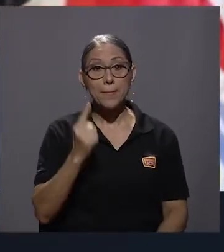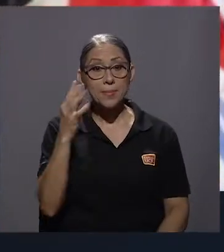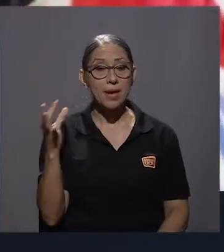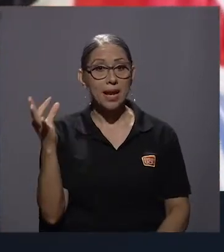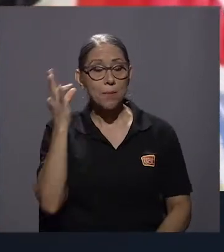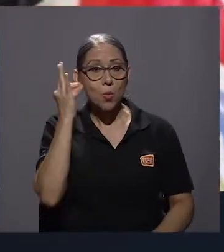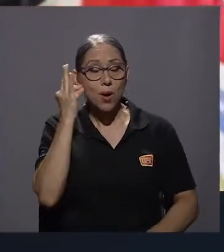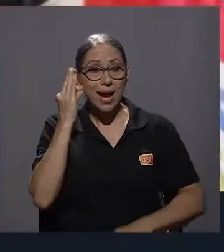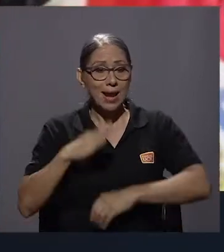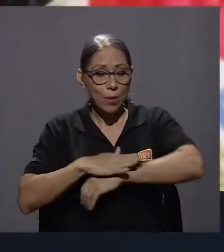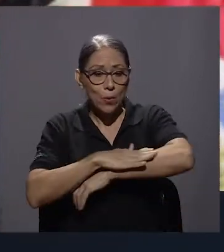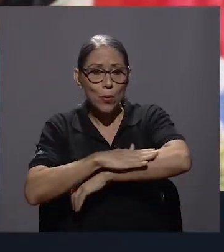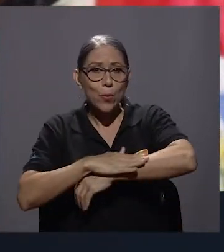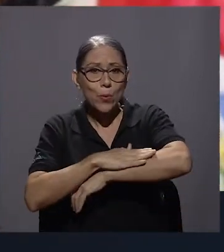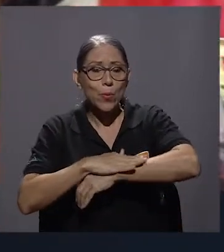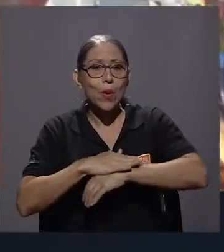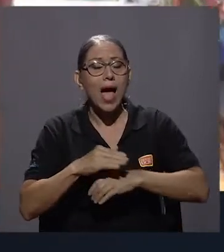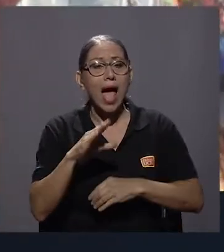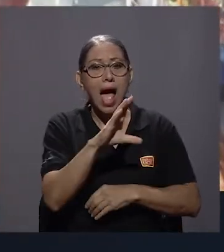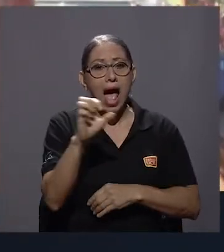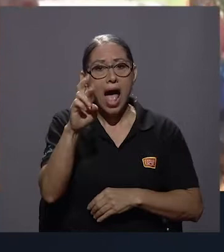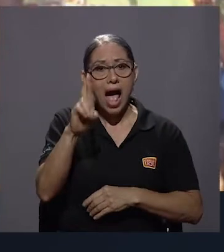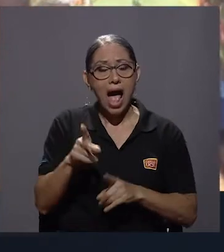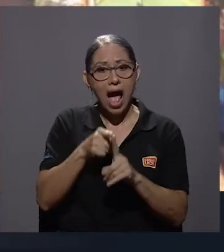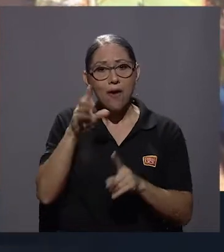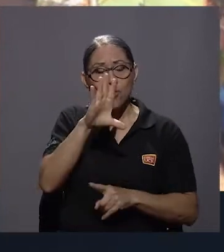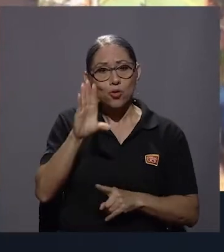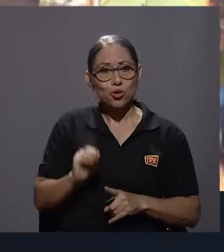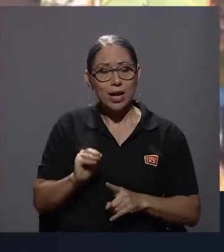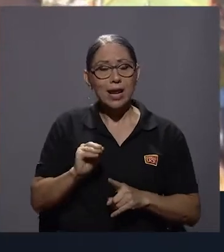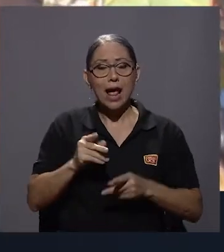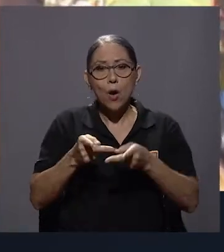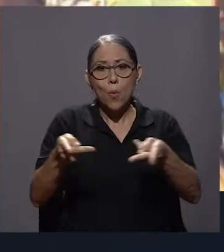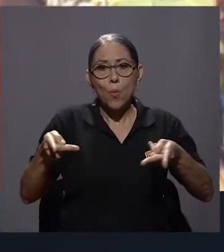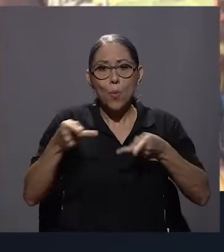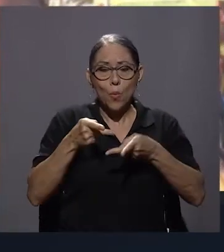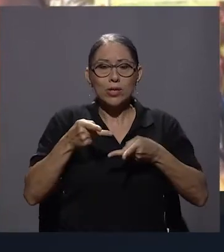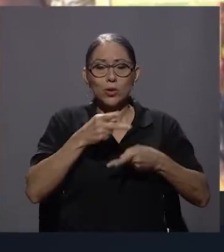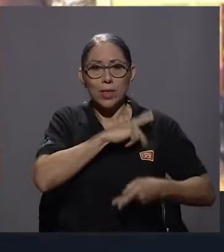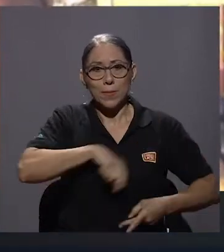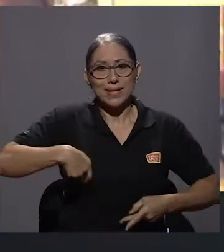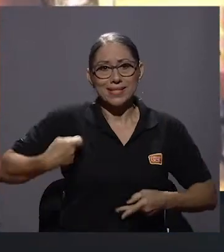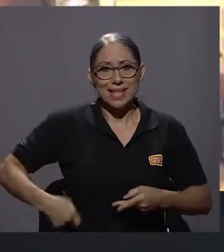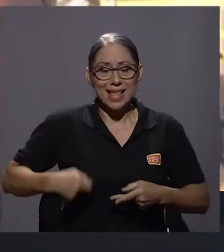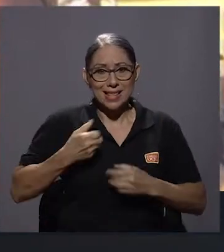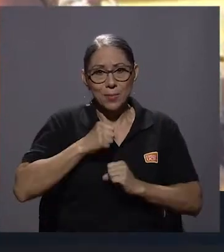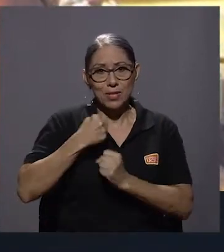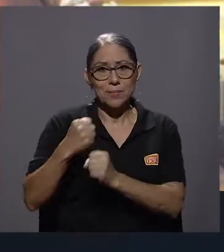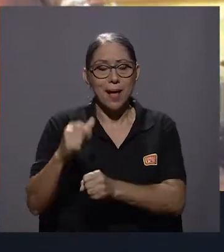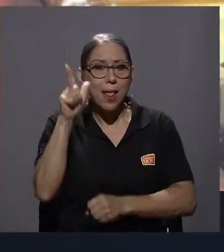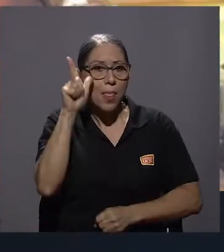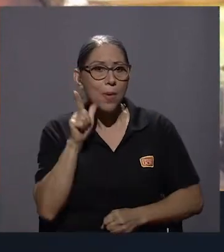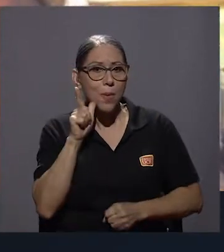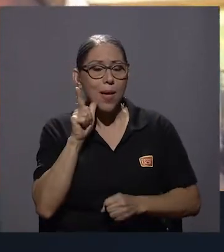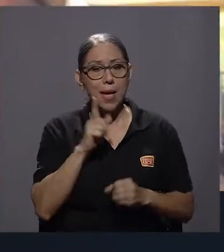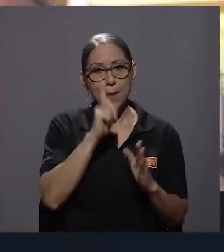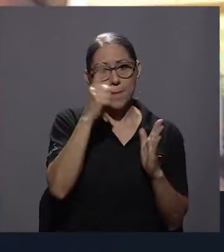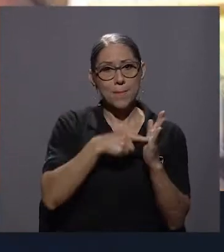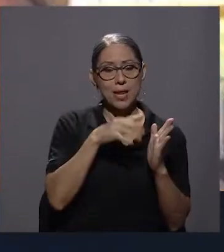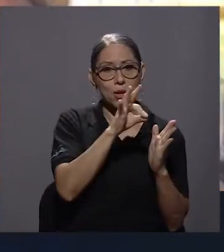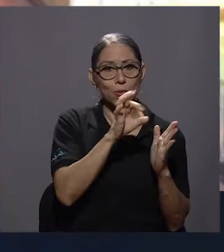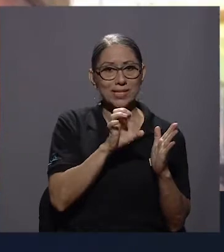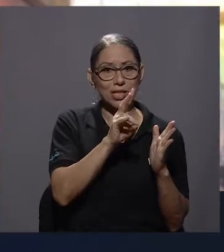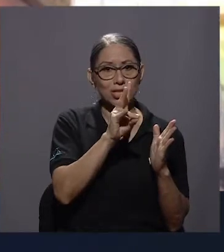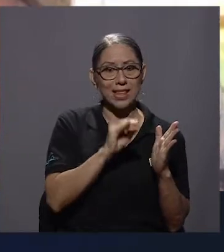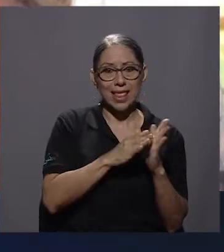Primera mujer afrocostarricense que ocupó el puesto de presidenta municipal del Cantón Central de Limón en el periodo 1970